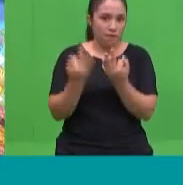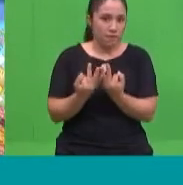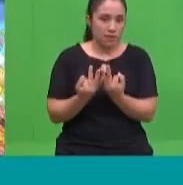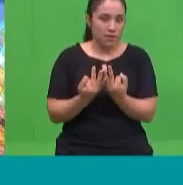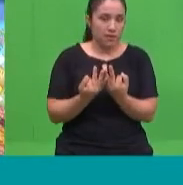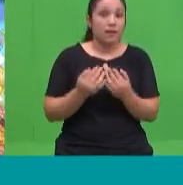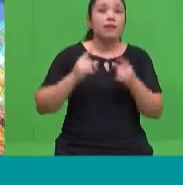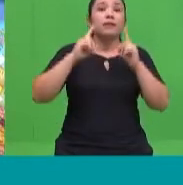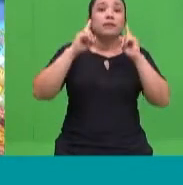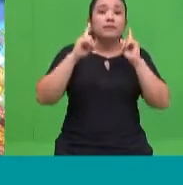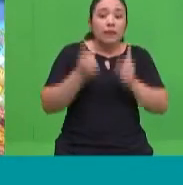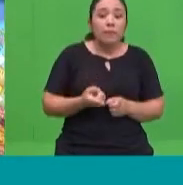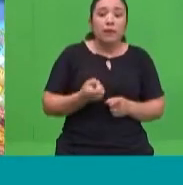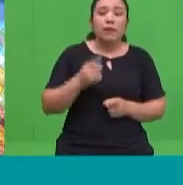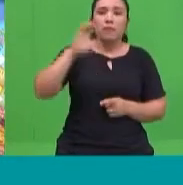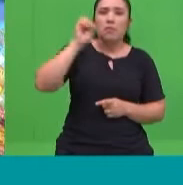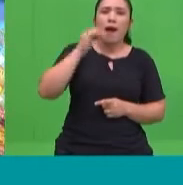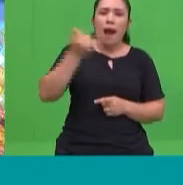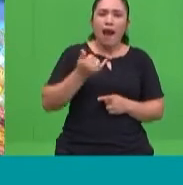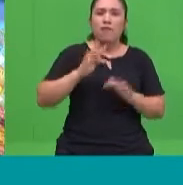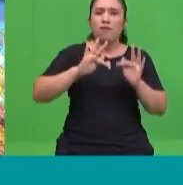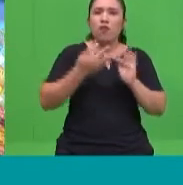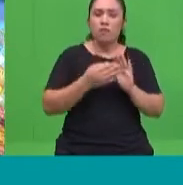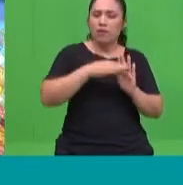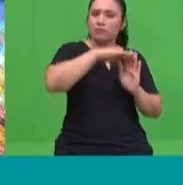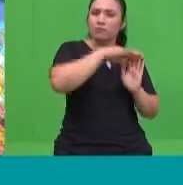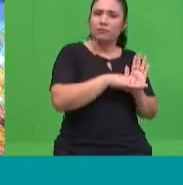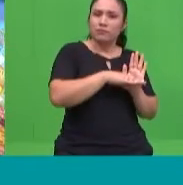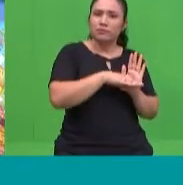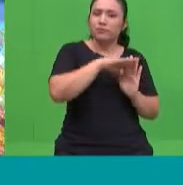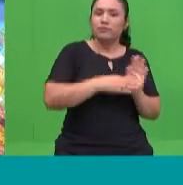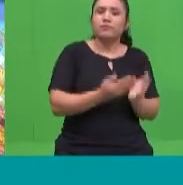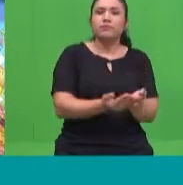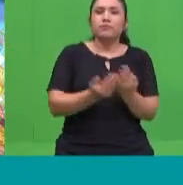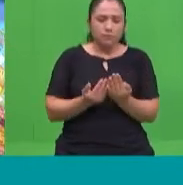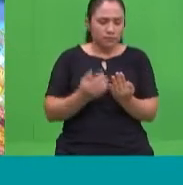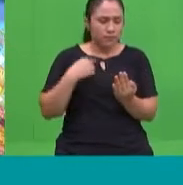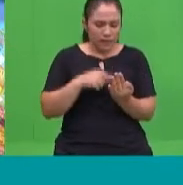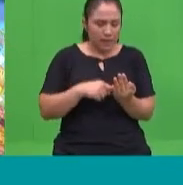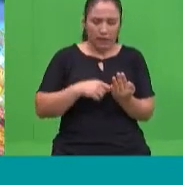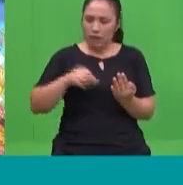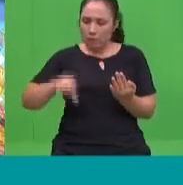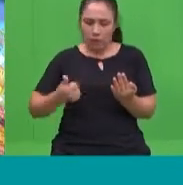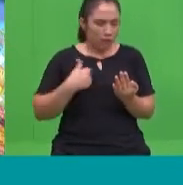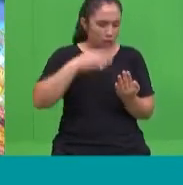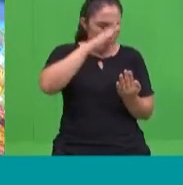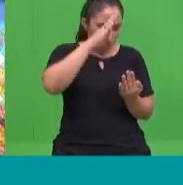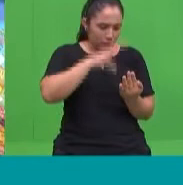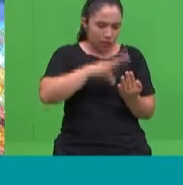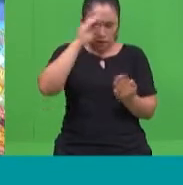existe un manual para padres, no existe un manual que nos diga estos pasos son los correctos y son los que debemos